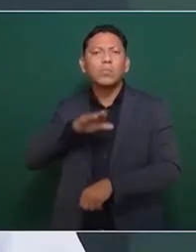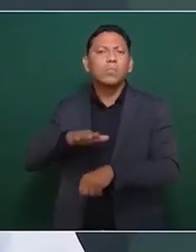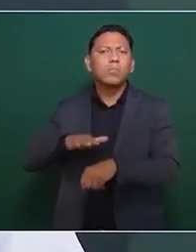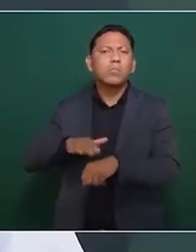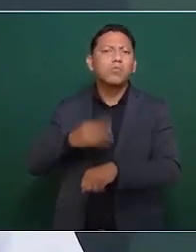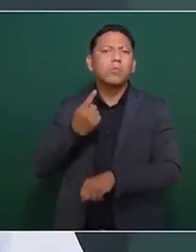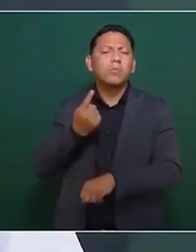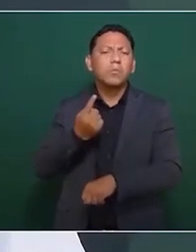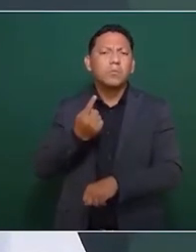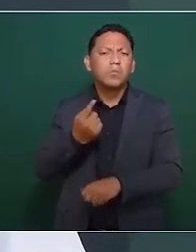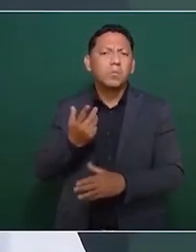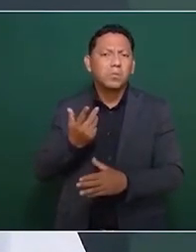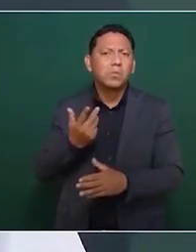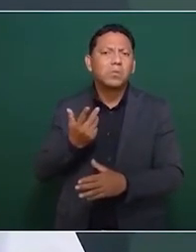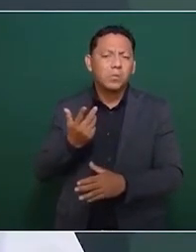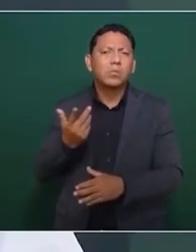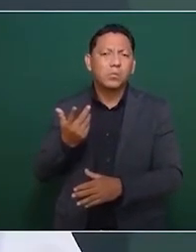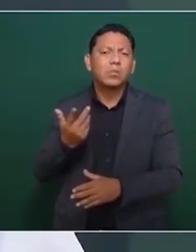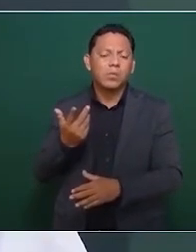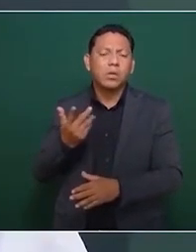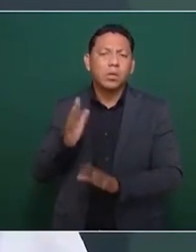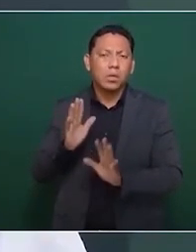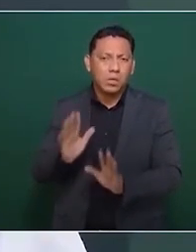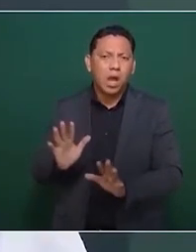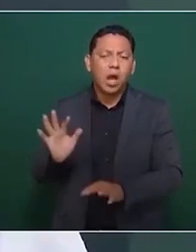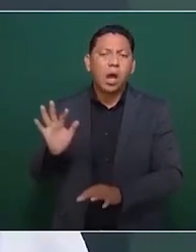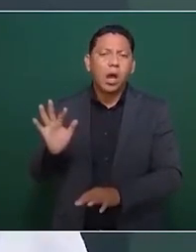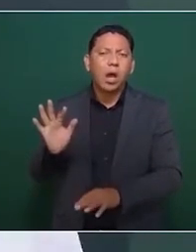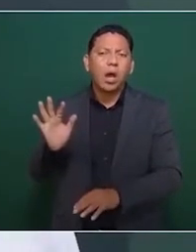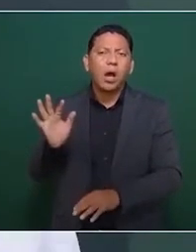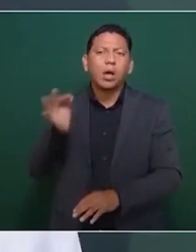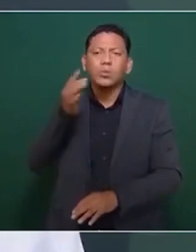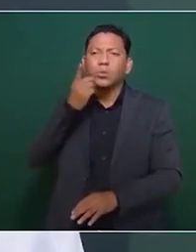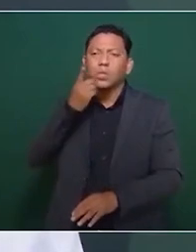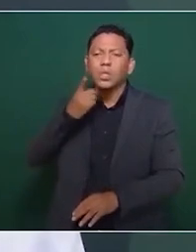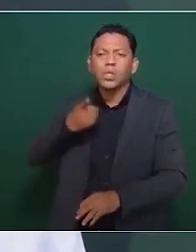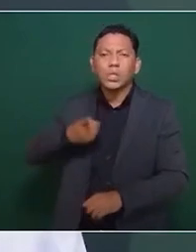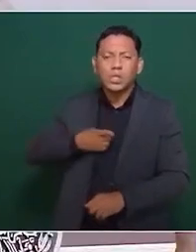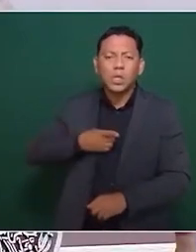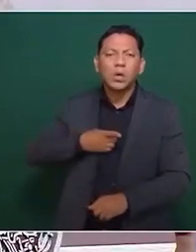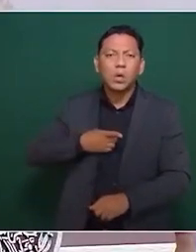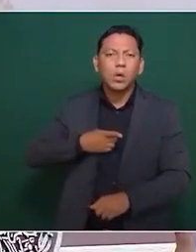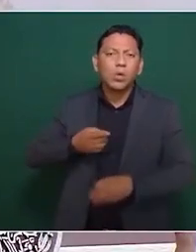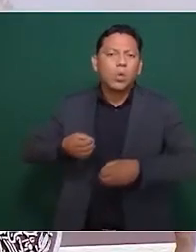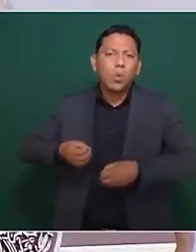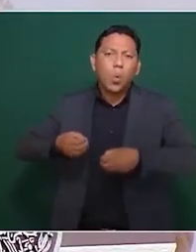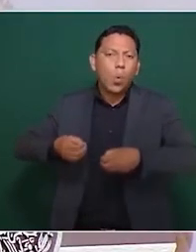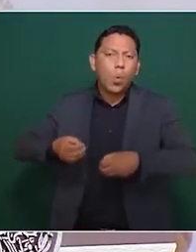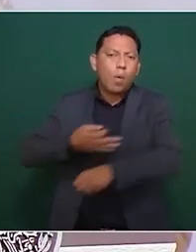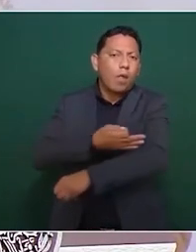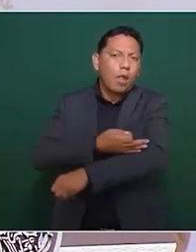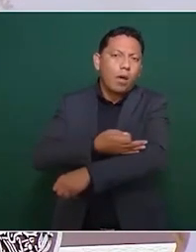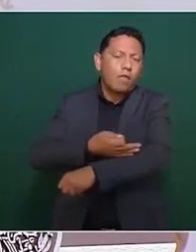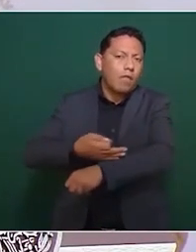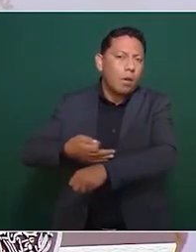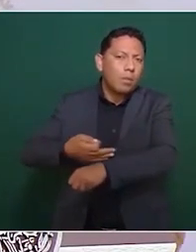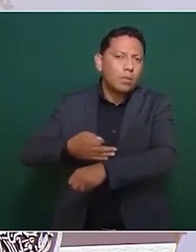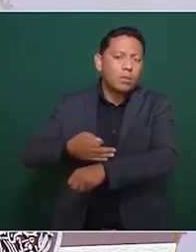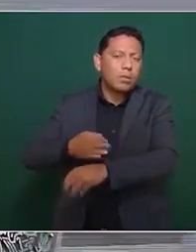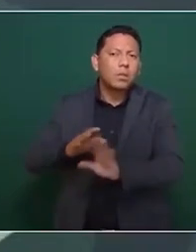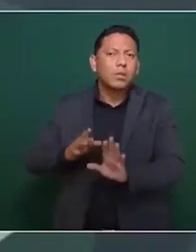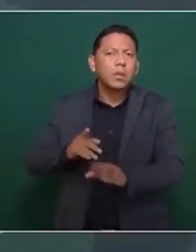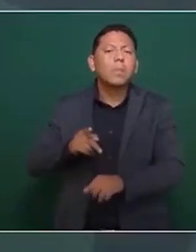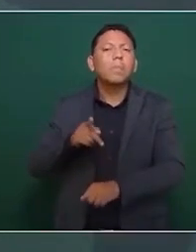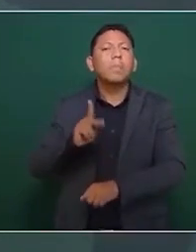nos informó que tenía un compromiso familiar pero que iba